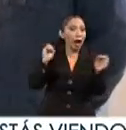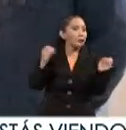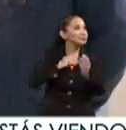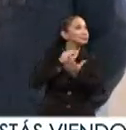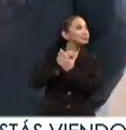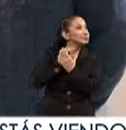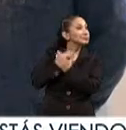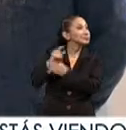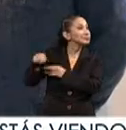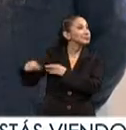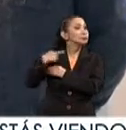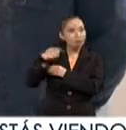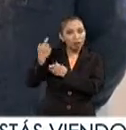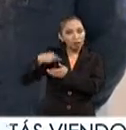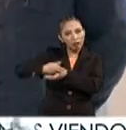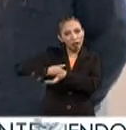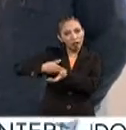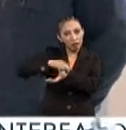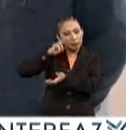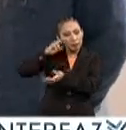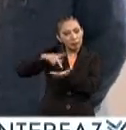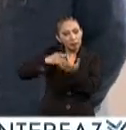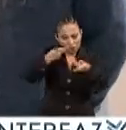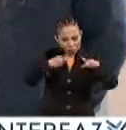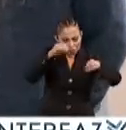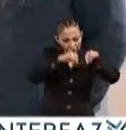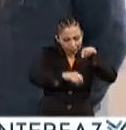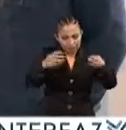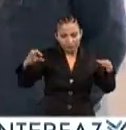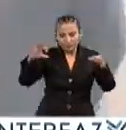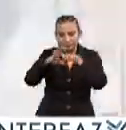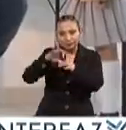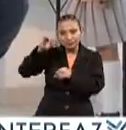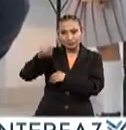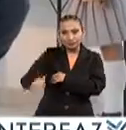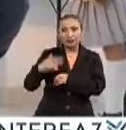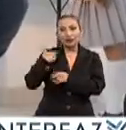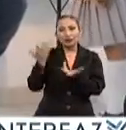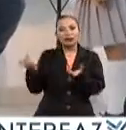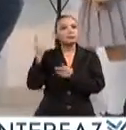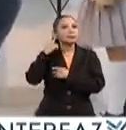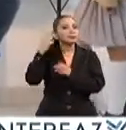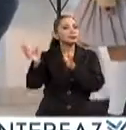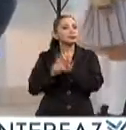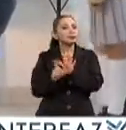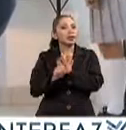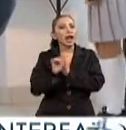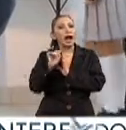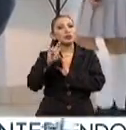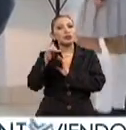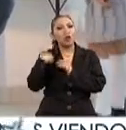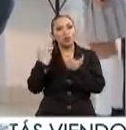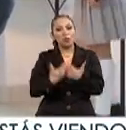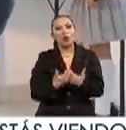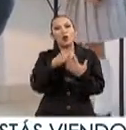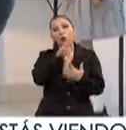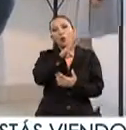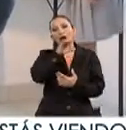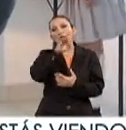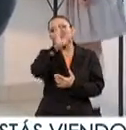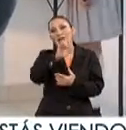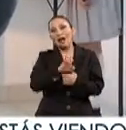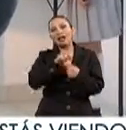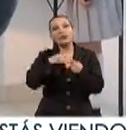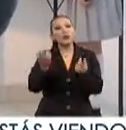oculta, entonces ahí fue donde desarrollamos el proyecto y lo instalamos en esa parte. Tiene un arduino uno, un módulo de wifi, una